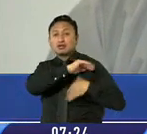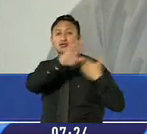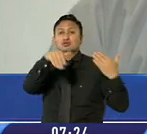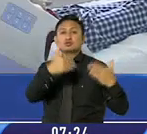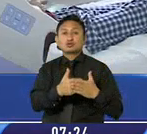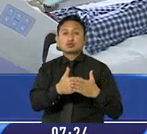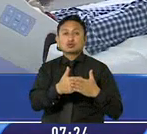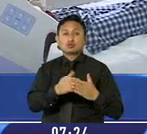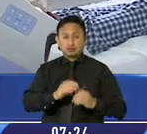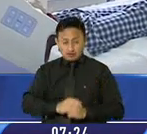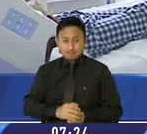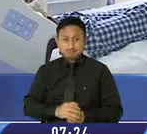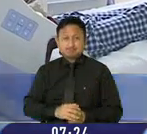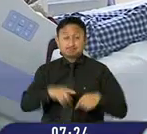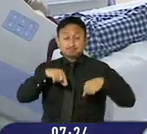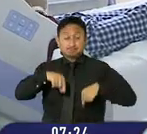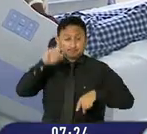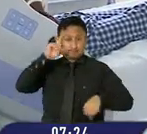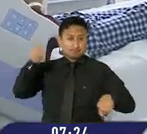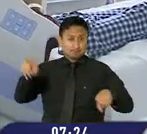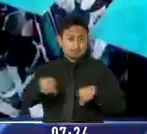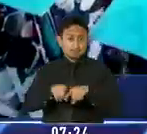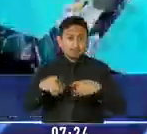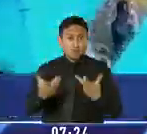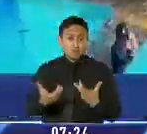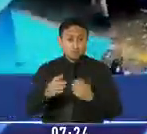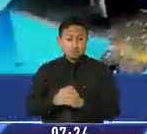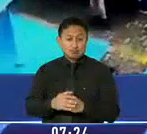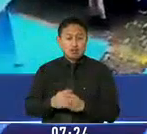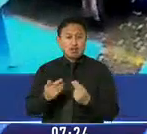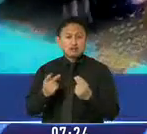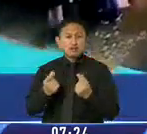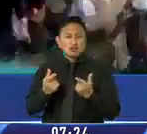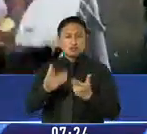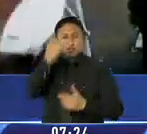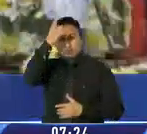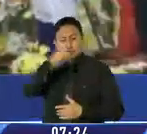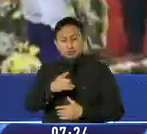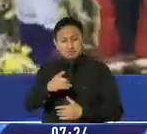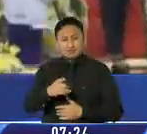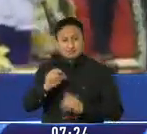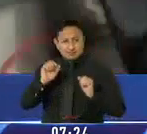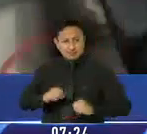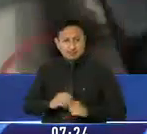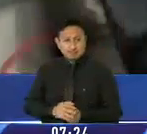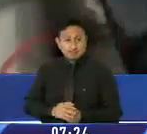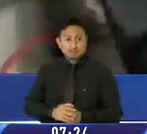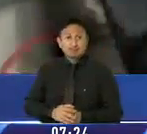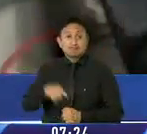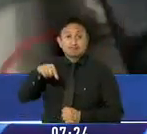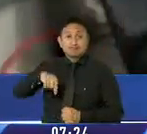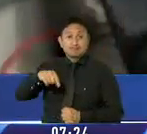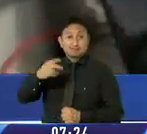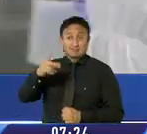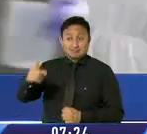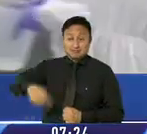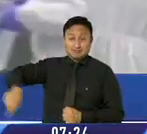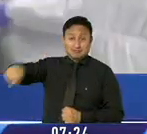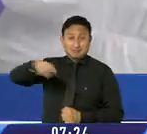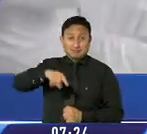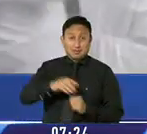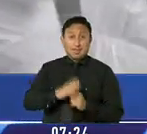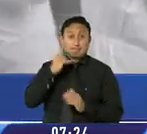ciudadanía. Además, coinciden en que es necesario tomar decisiones oportunas cuando existan cambios importantes